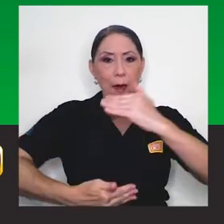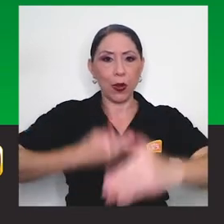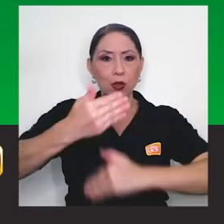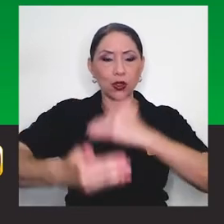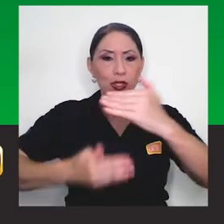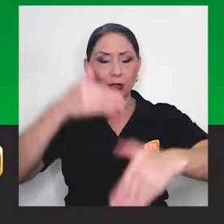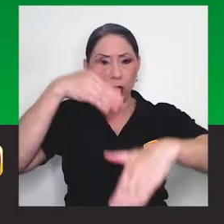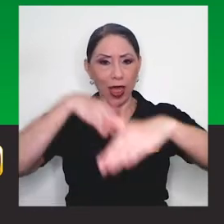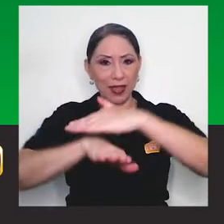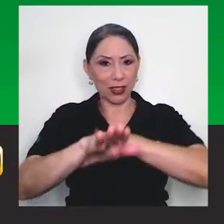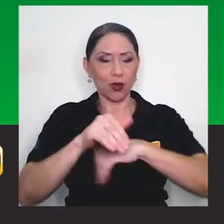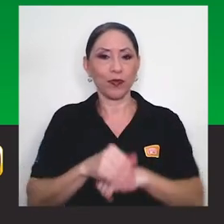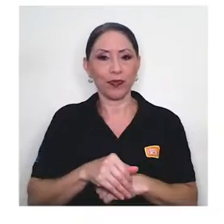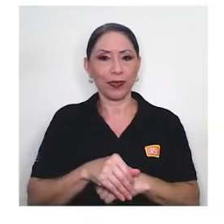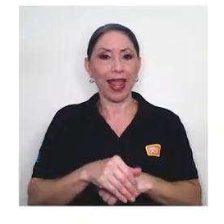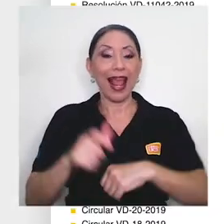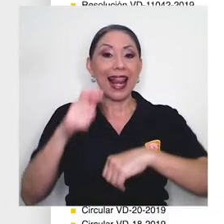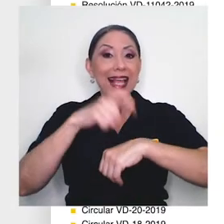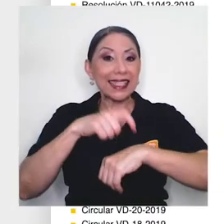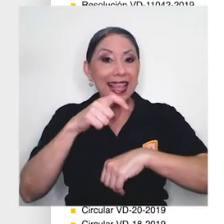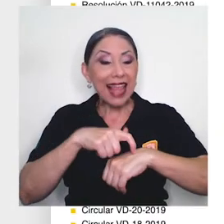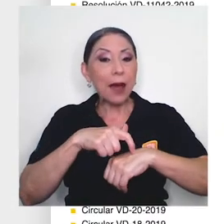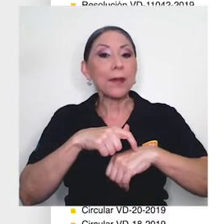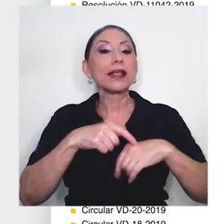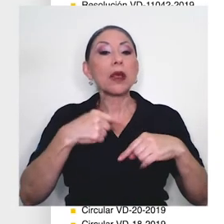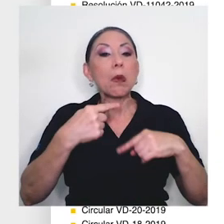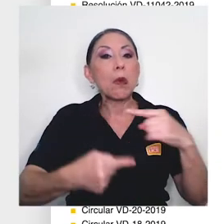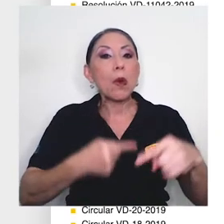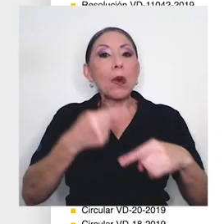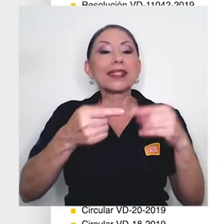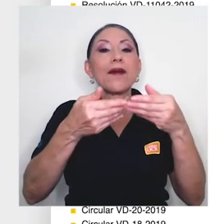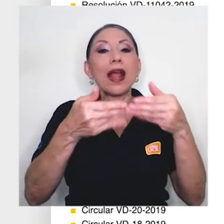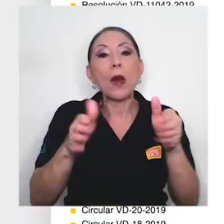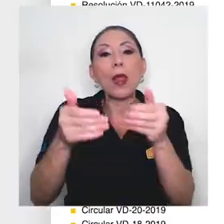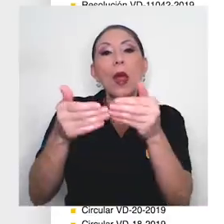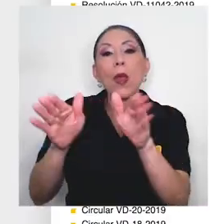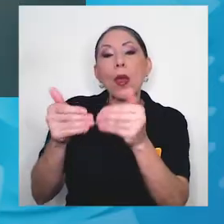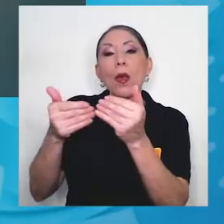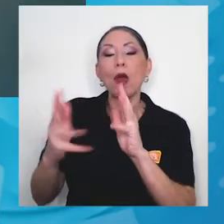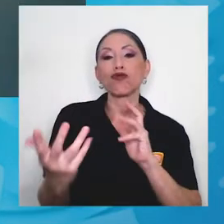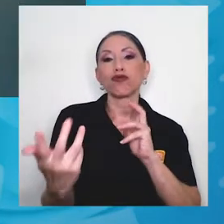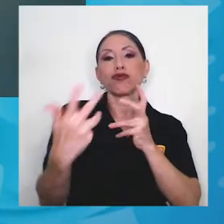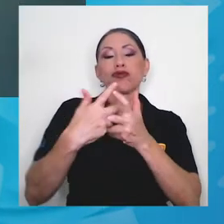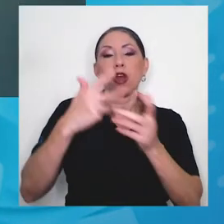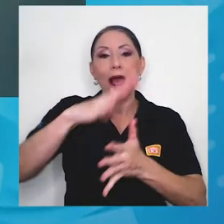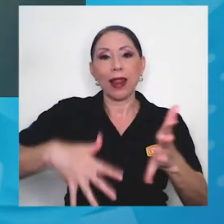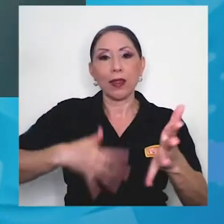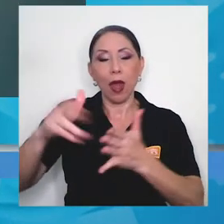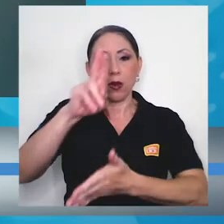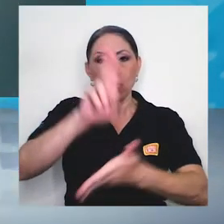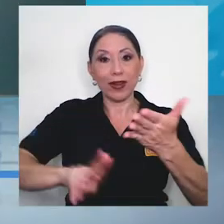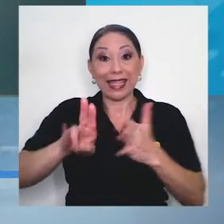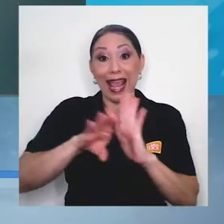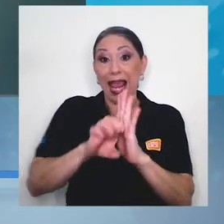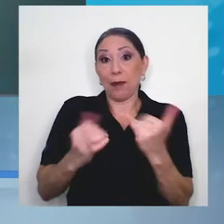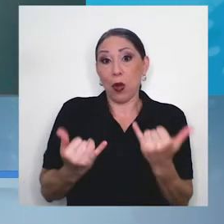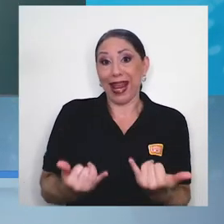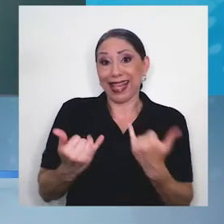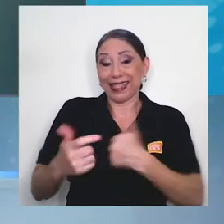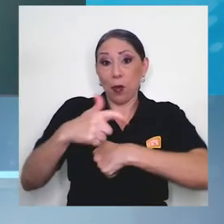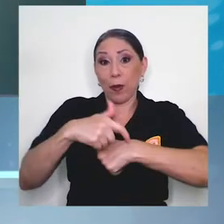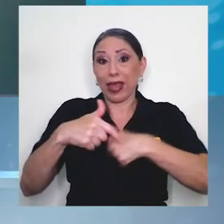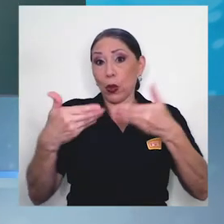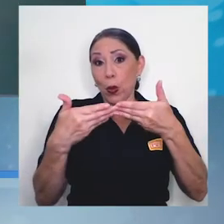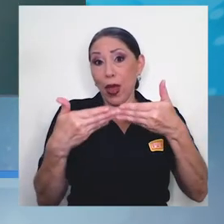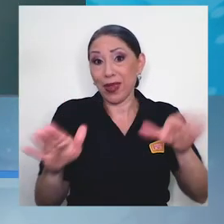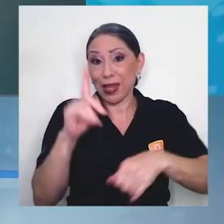admisión. Las etapas se van a ir habilitando de acuerdo al calendario universitario. Verá, en este momento, por ejemplo, la etapa que está